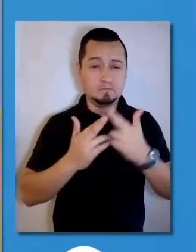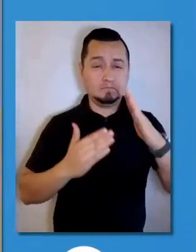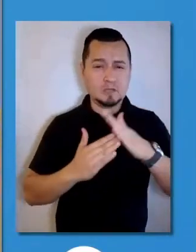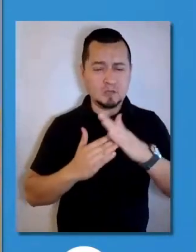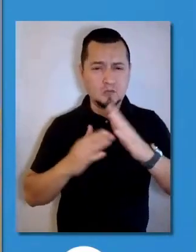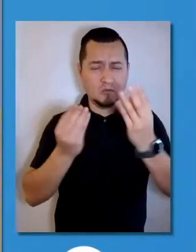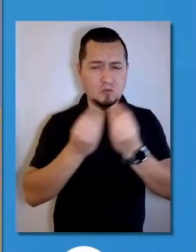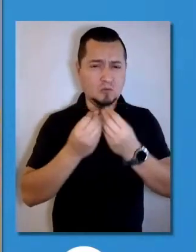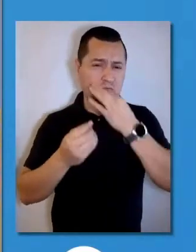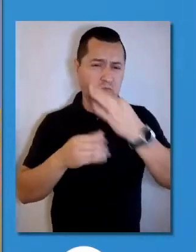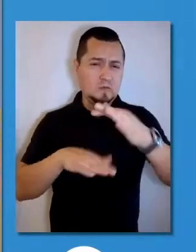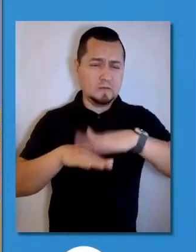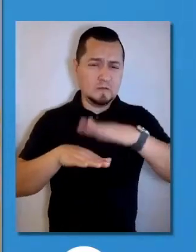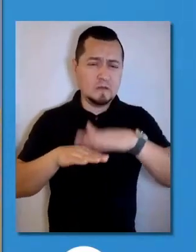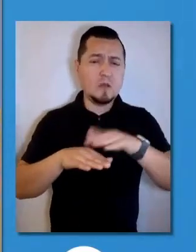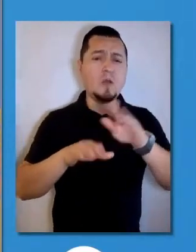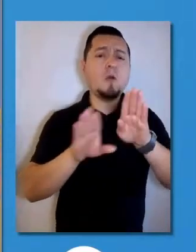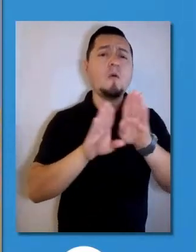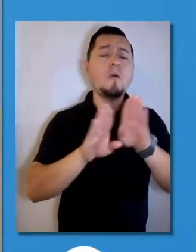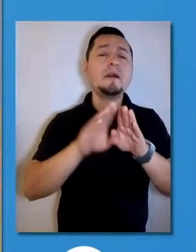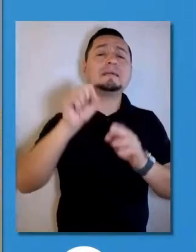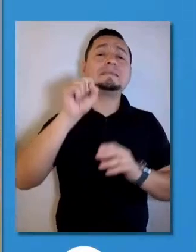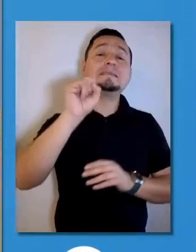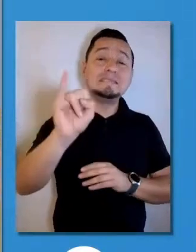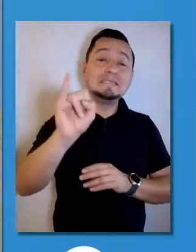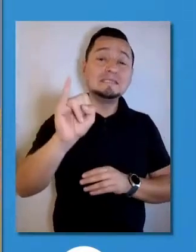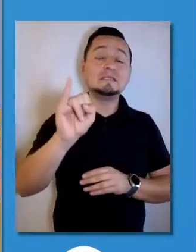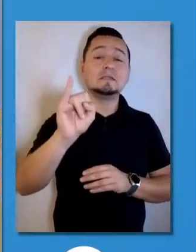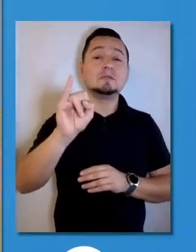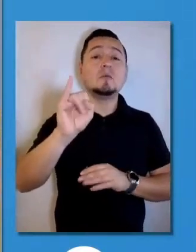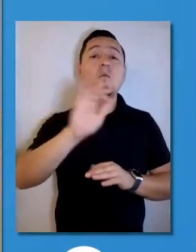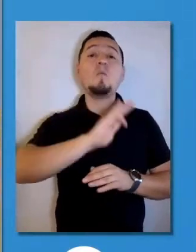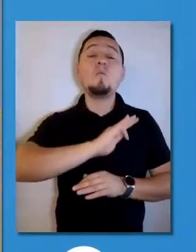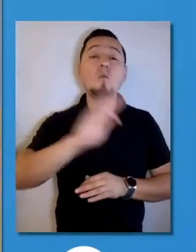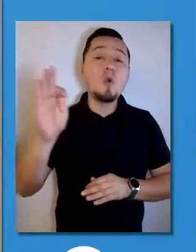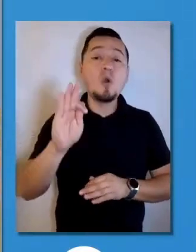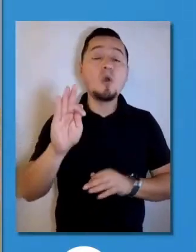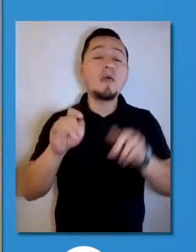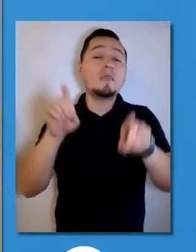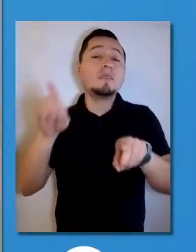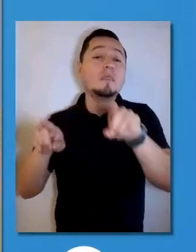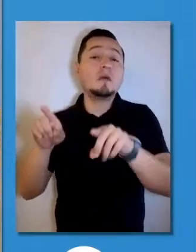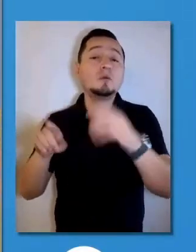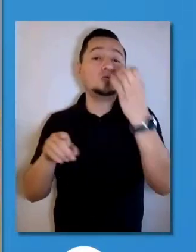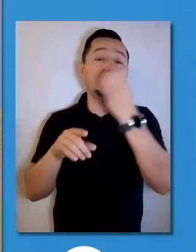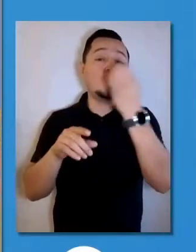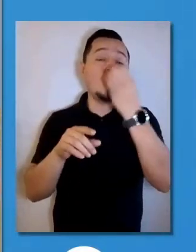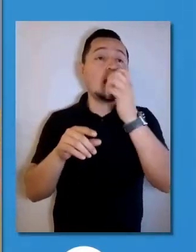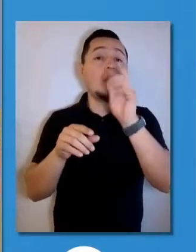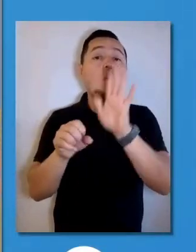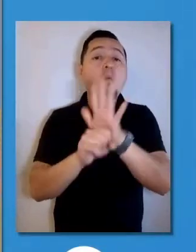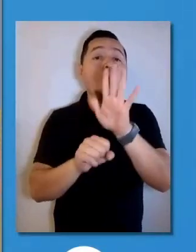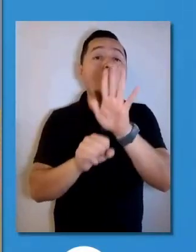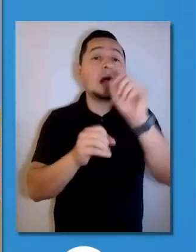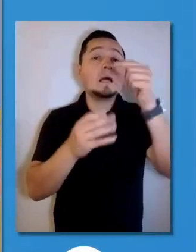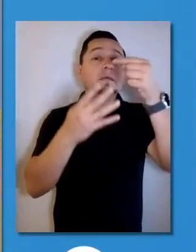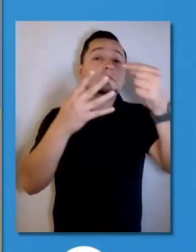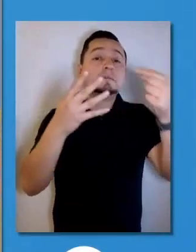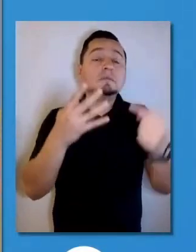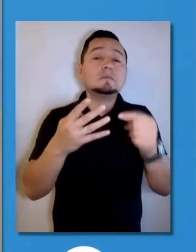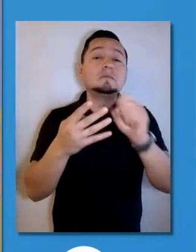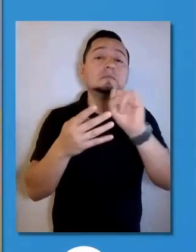dando los detalles de qué actividades sí pueden realizarse en el entorno escolar y además de qué actividades